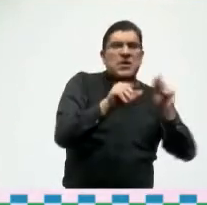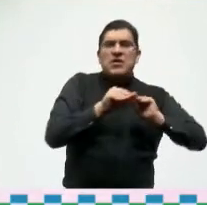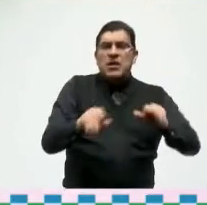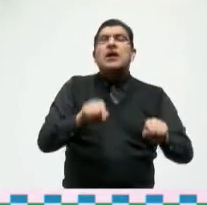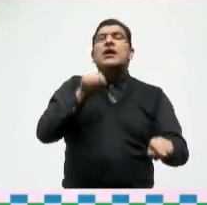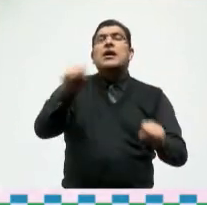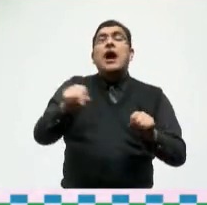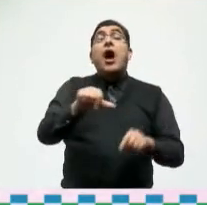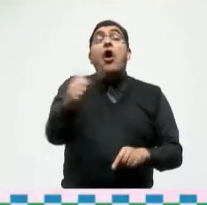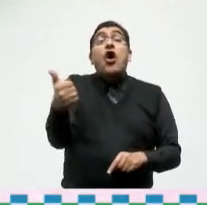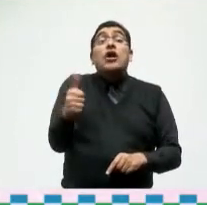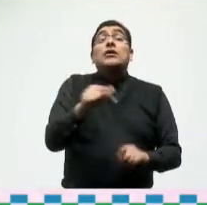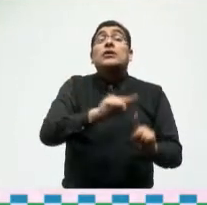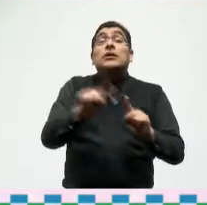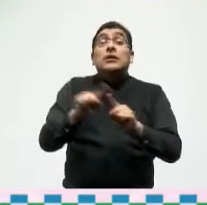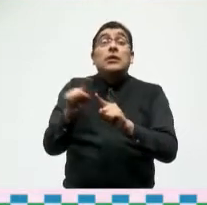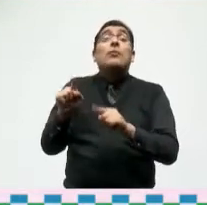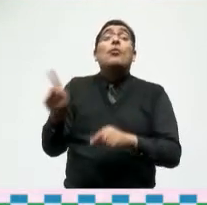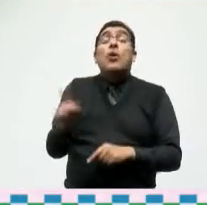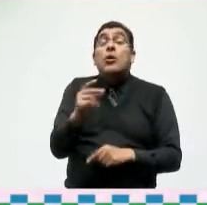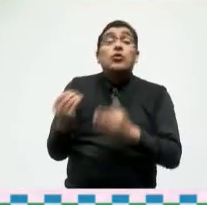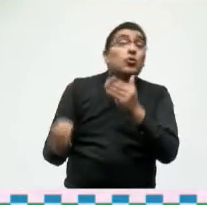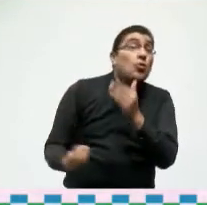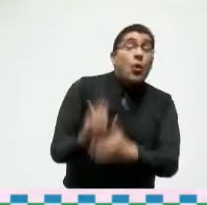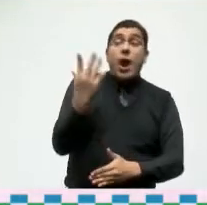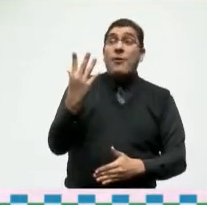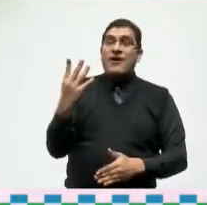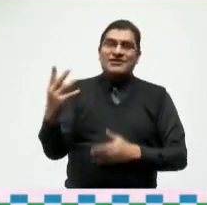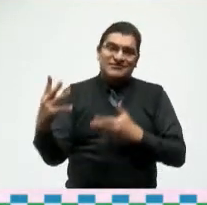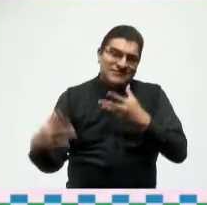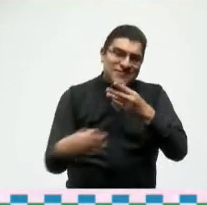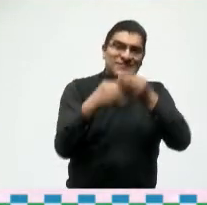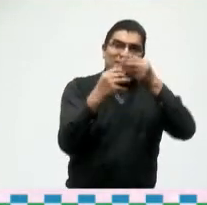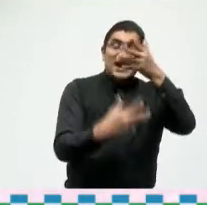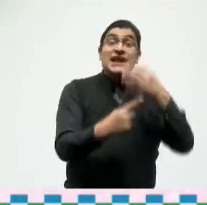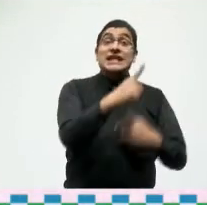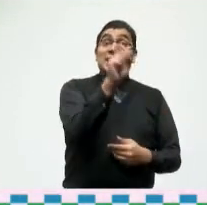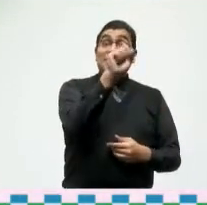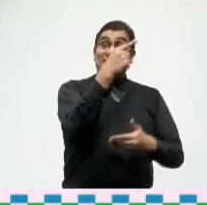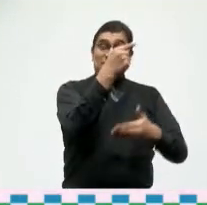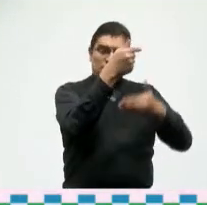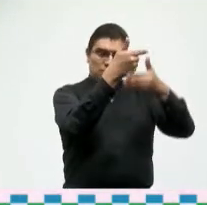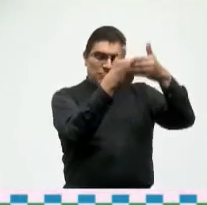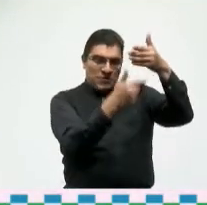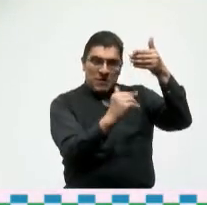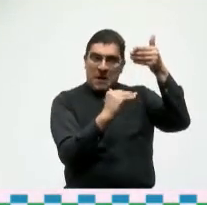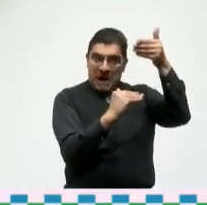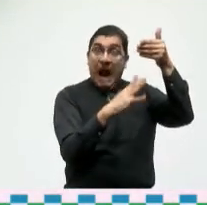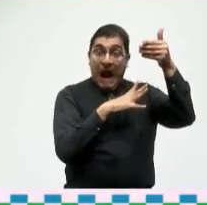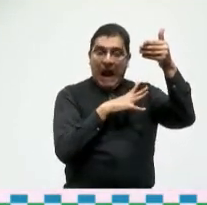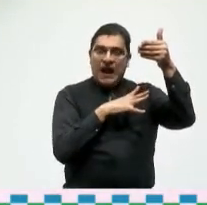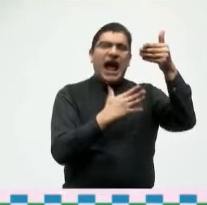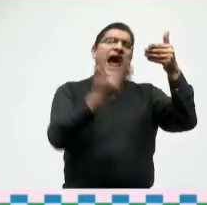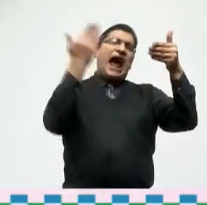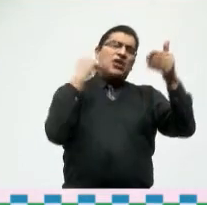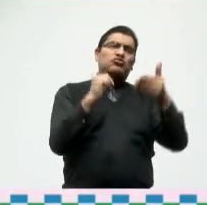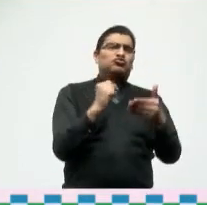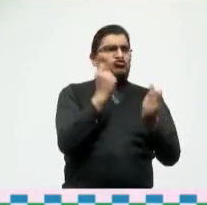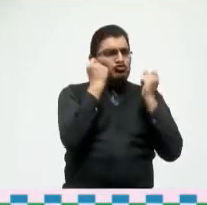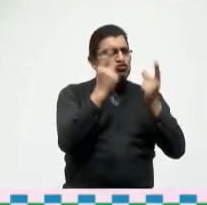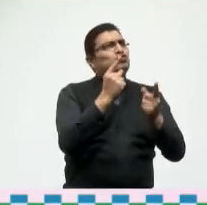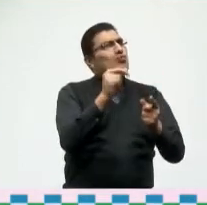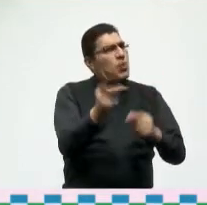a 11 nuevos pueblos mágicos que se suman a los 121 existentes que contaban con esa